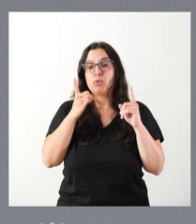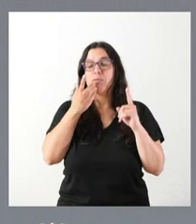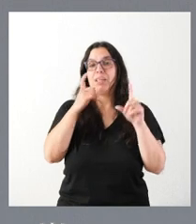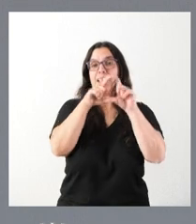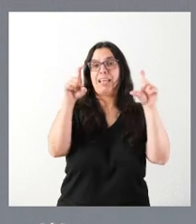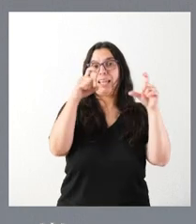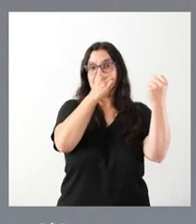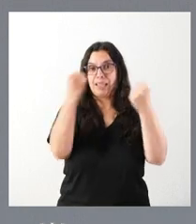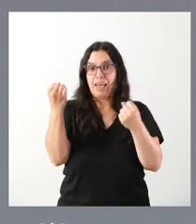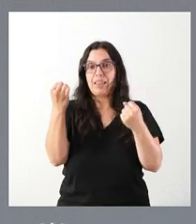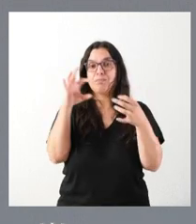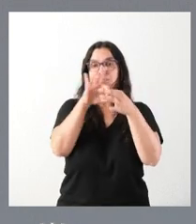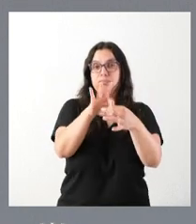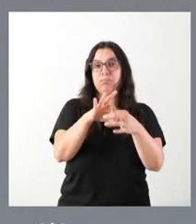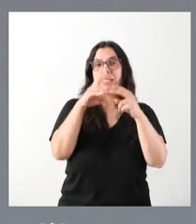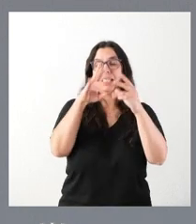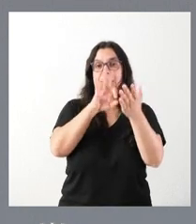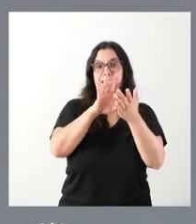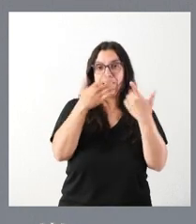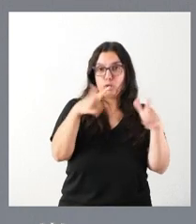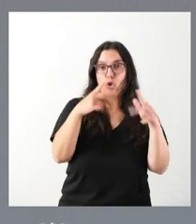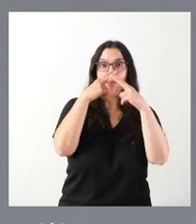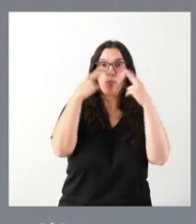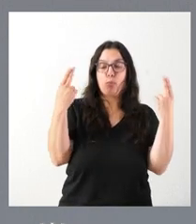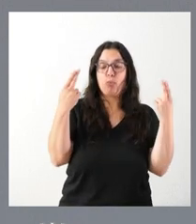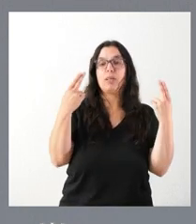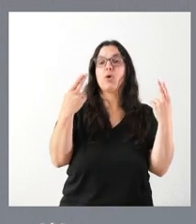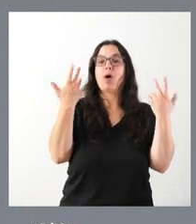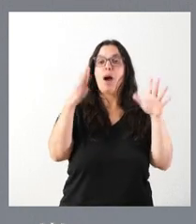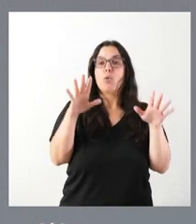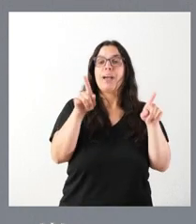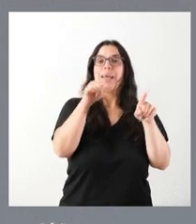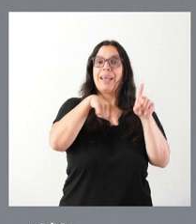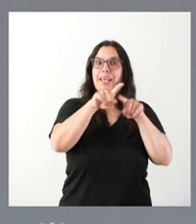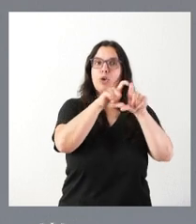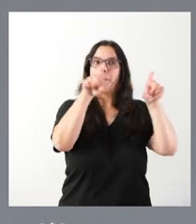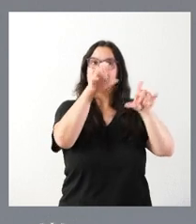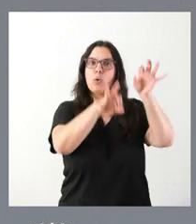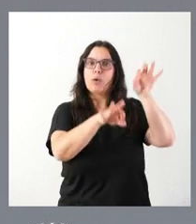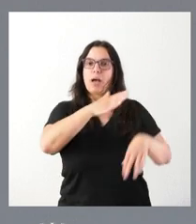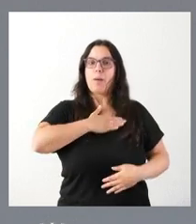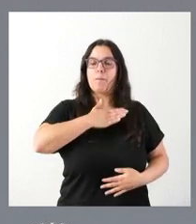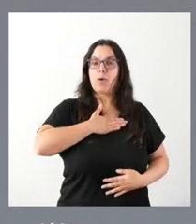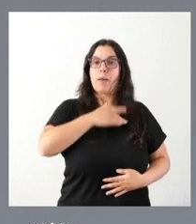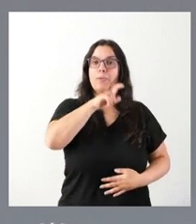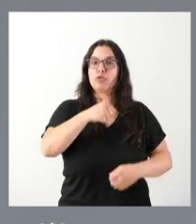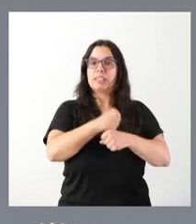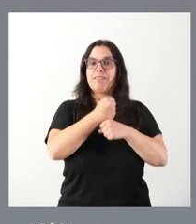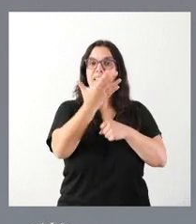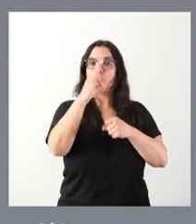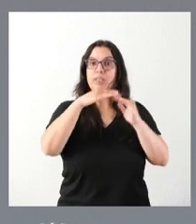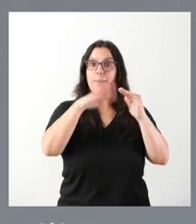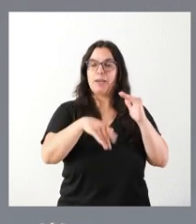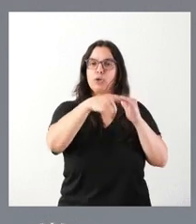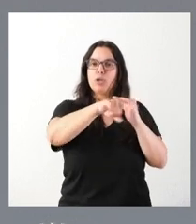pertenecientes al sector público con personalidad jurídica propia y que cuenten con menos de 50 trabajadores pueden